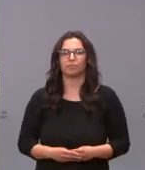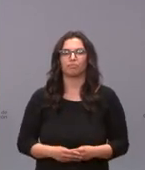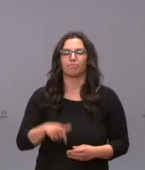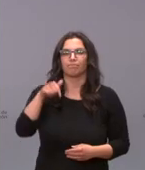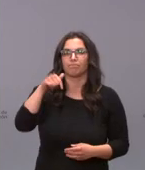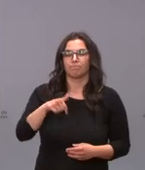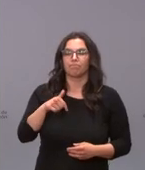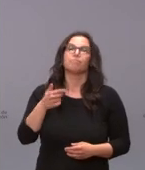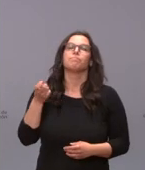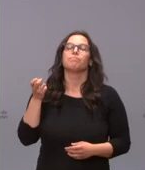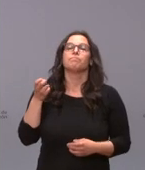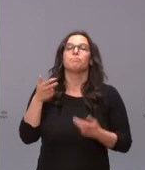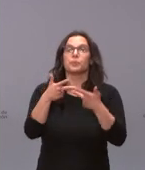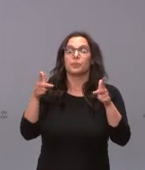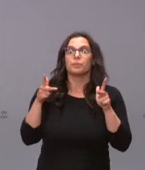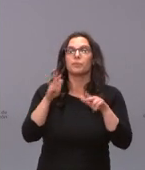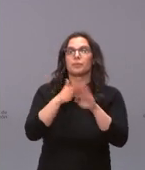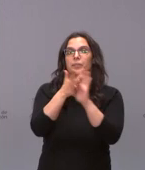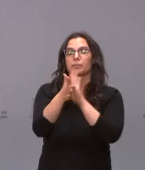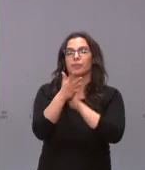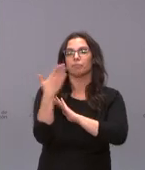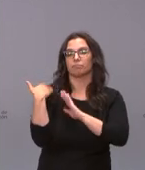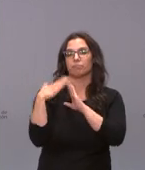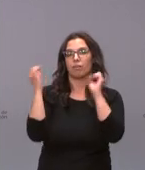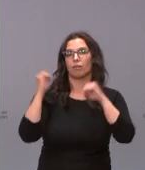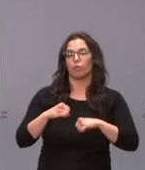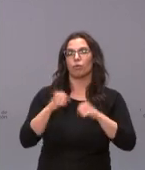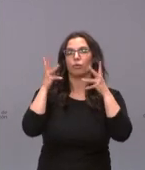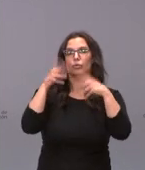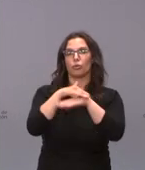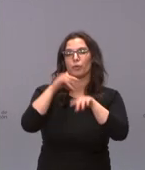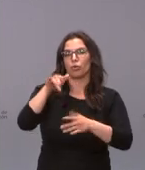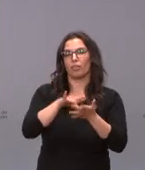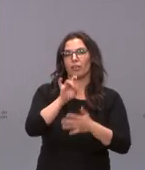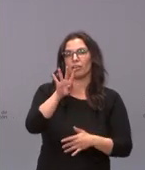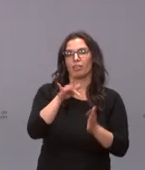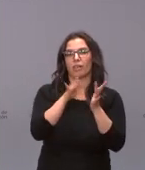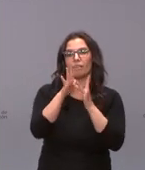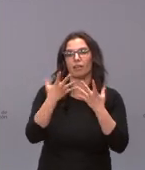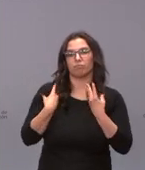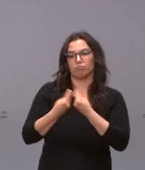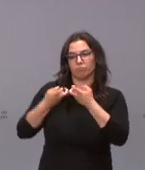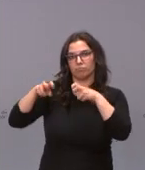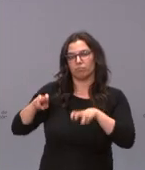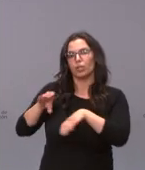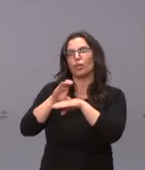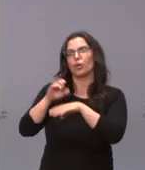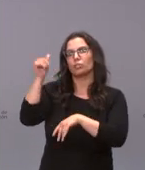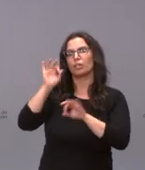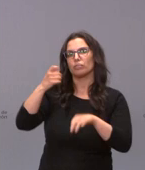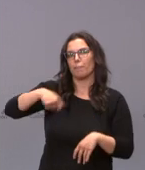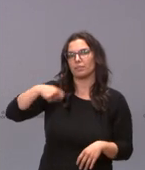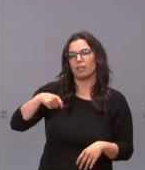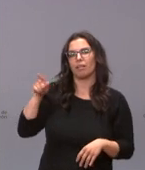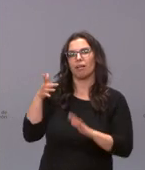Comparecemos para dar cuenta de los acuerdos del Consejo de Gobierno de hoy, 15 de abril. Nos acompaña el consejero de la Presidencia,